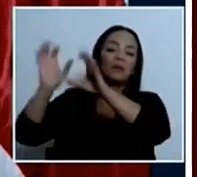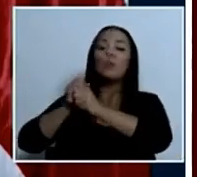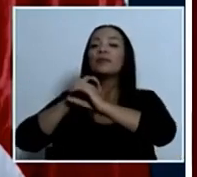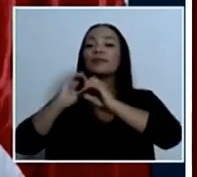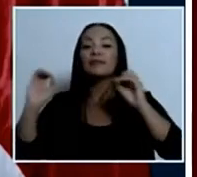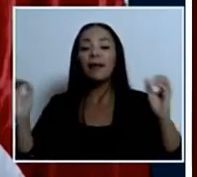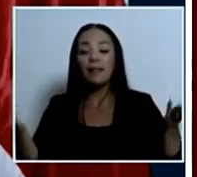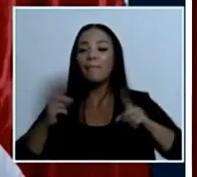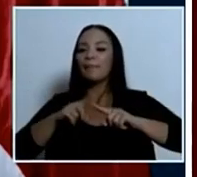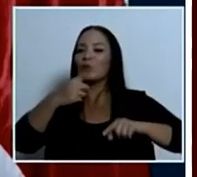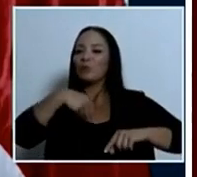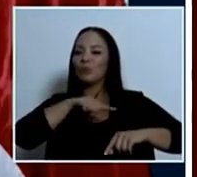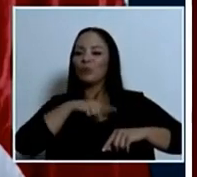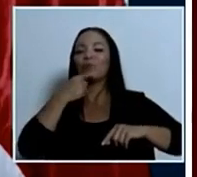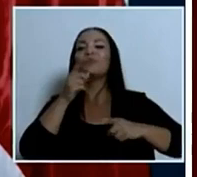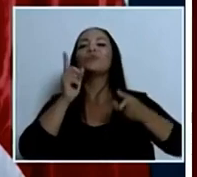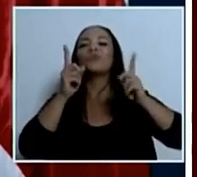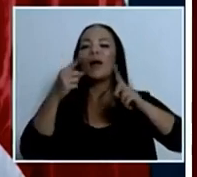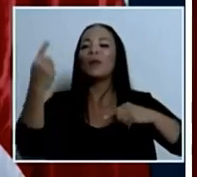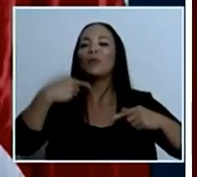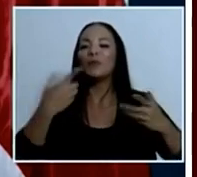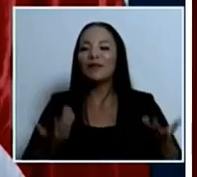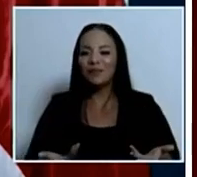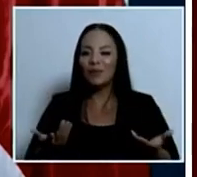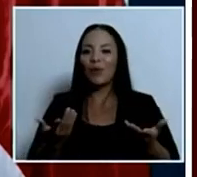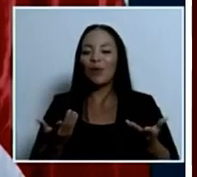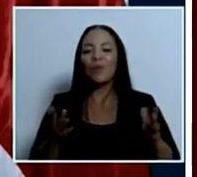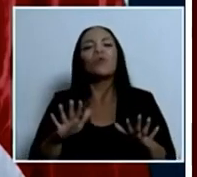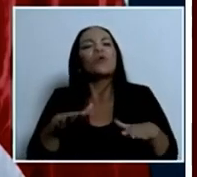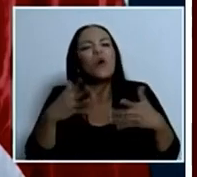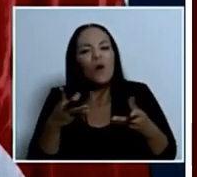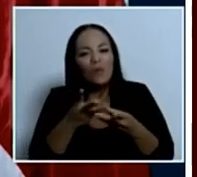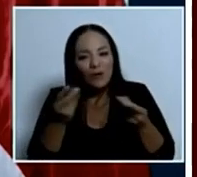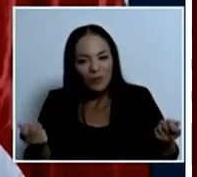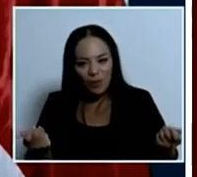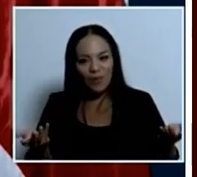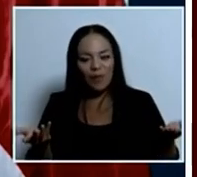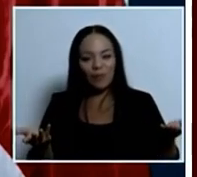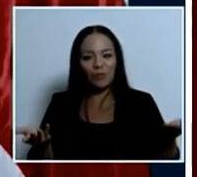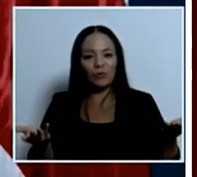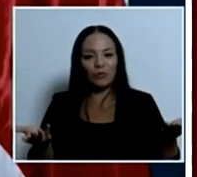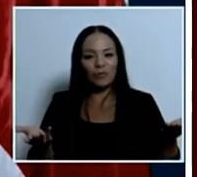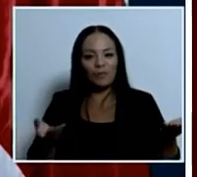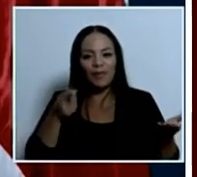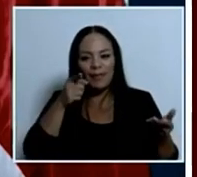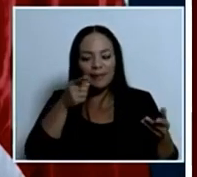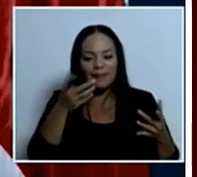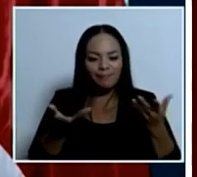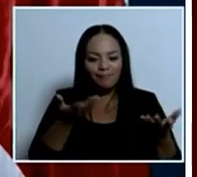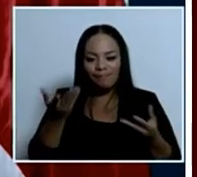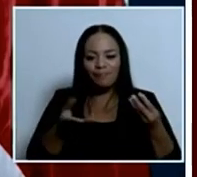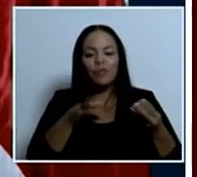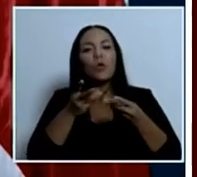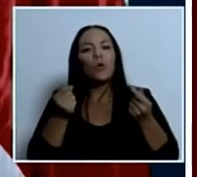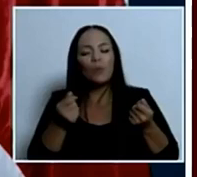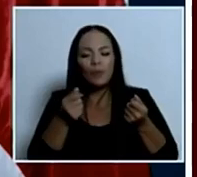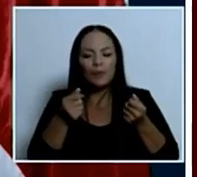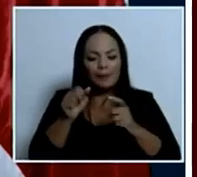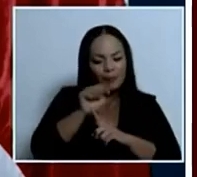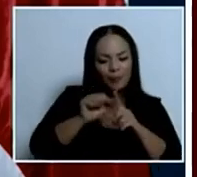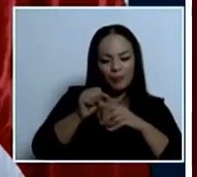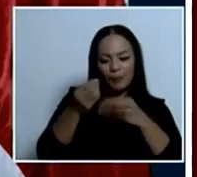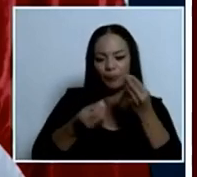nosotros decimos cuál es la obligación cómo resolvemos este acertijo esta adivinanza